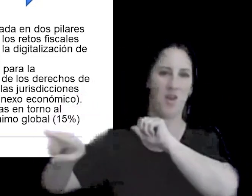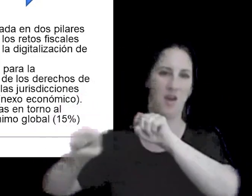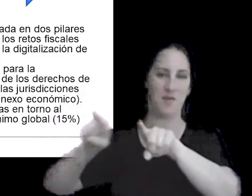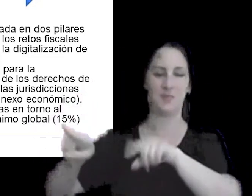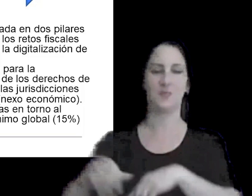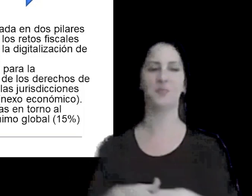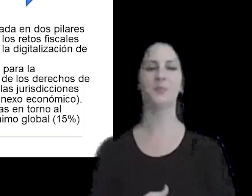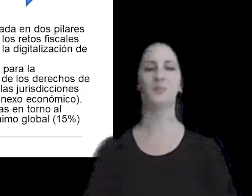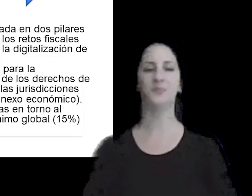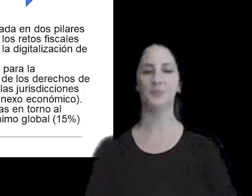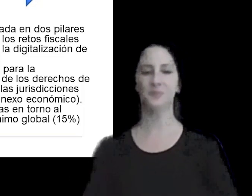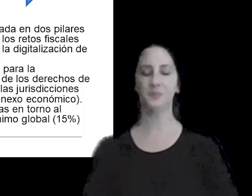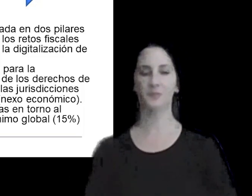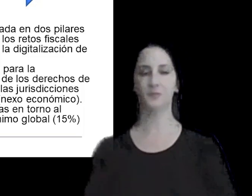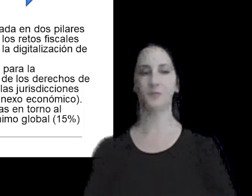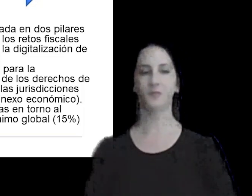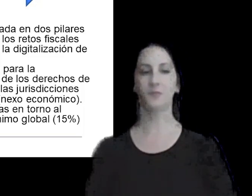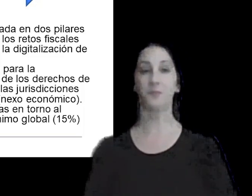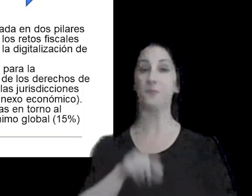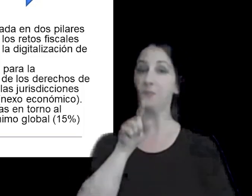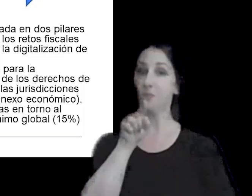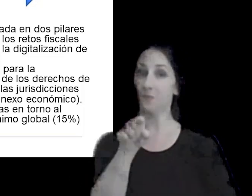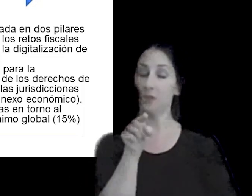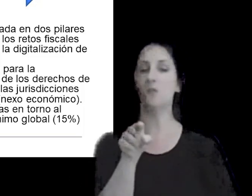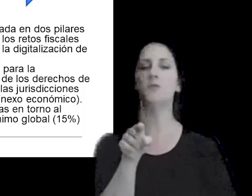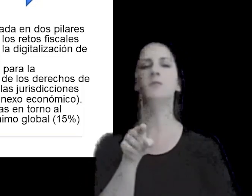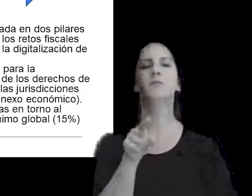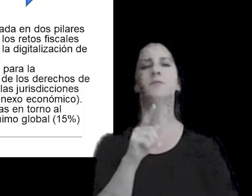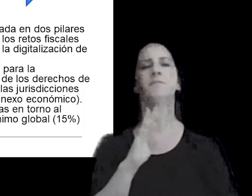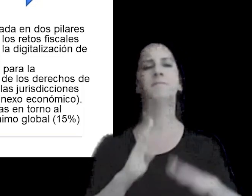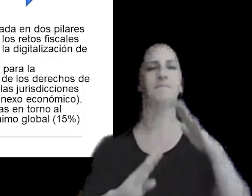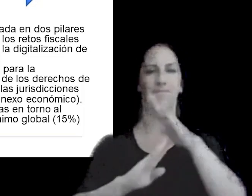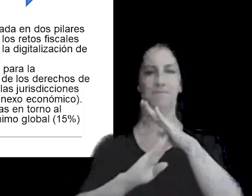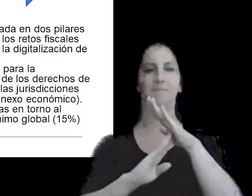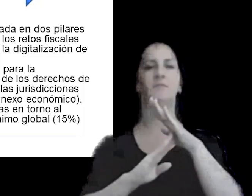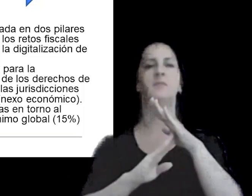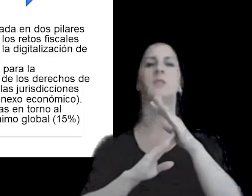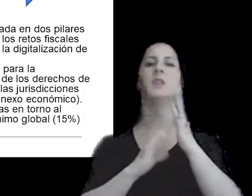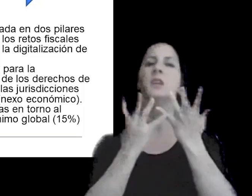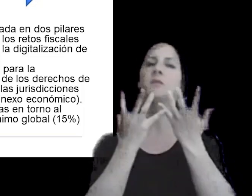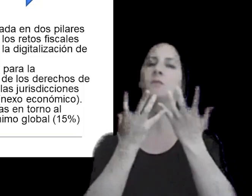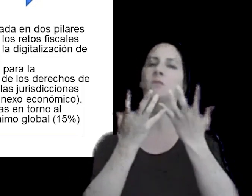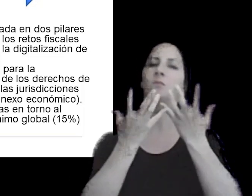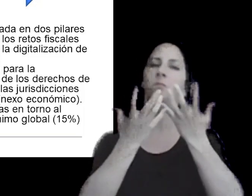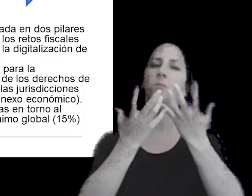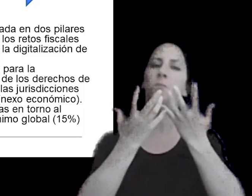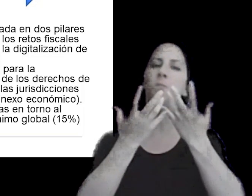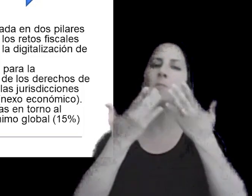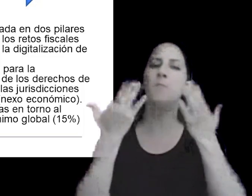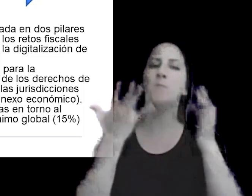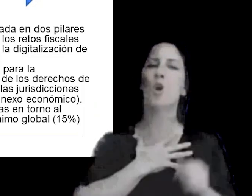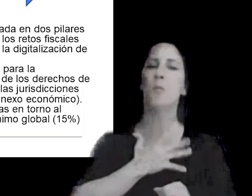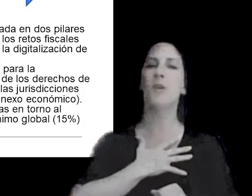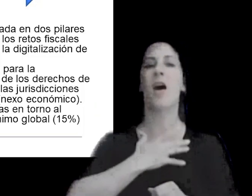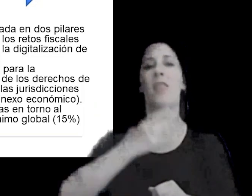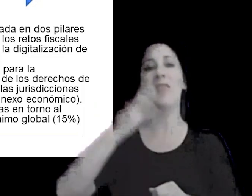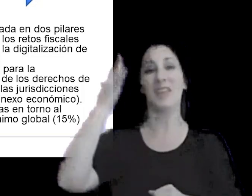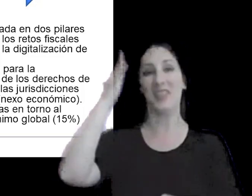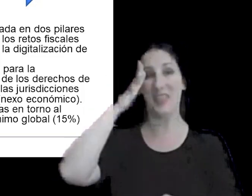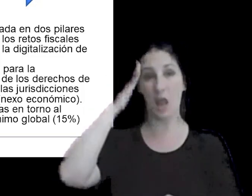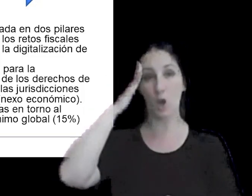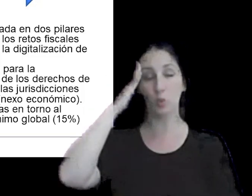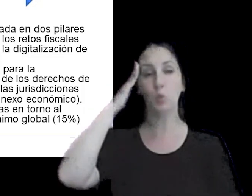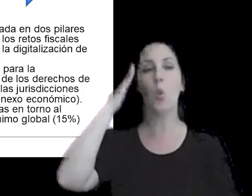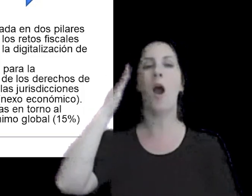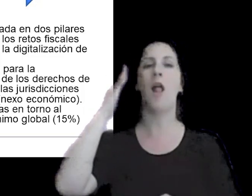creación de valor esto principalmente sustentado en estructuras de propiedad intelectual de